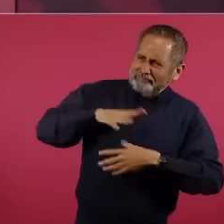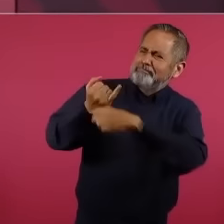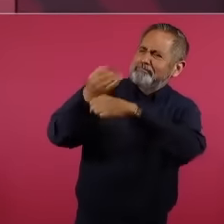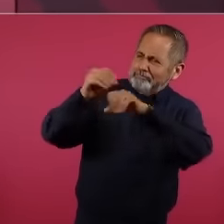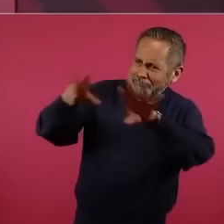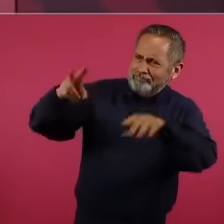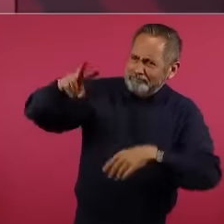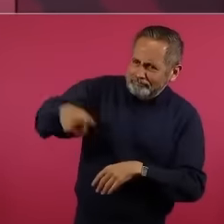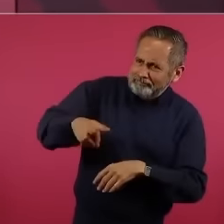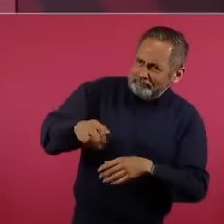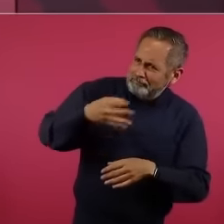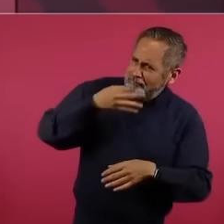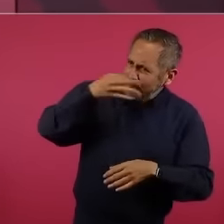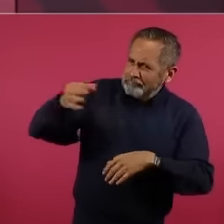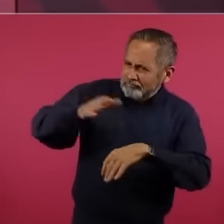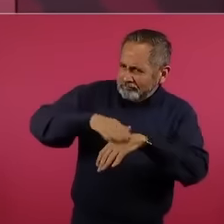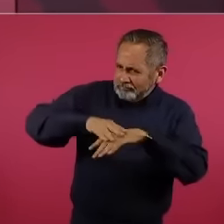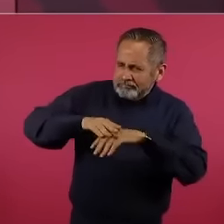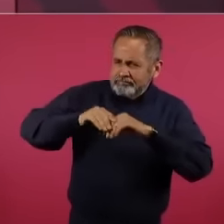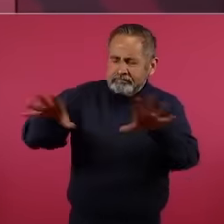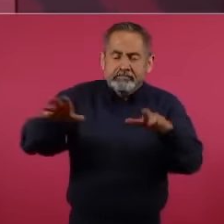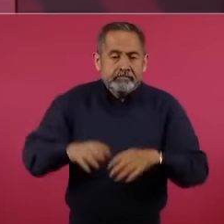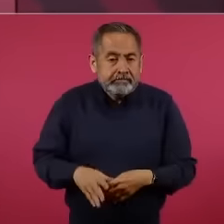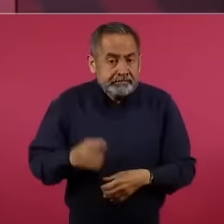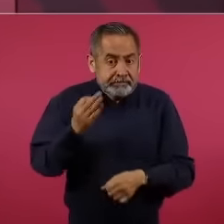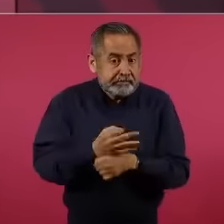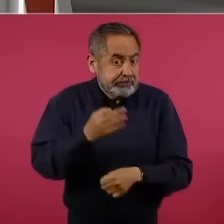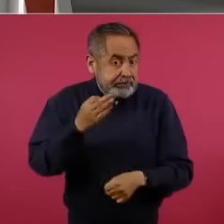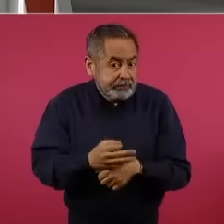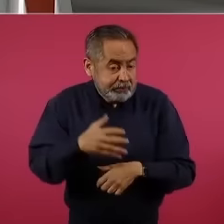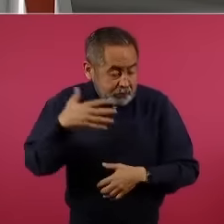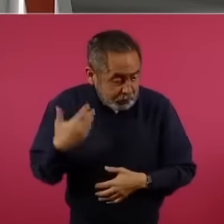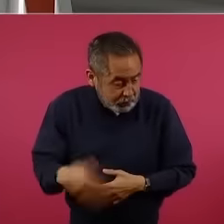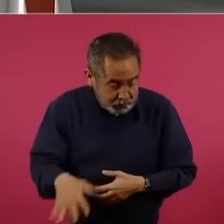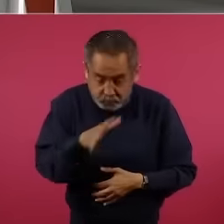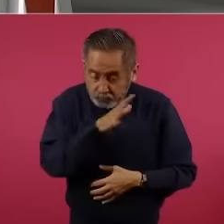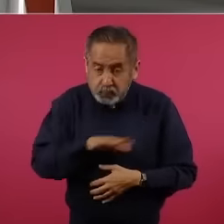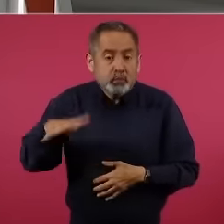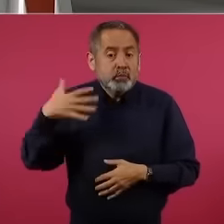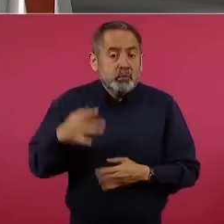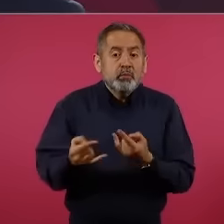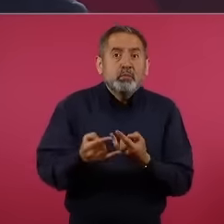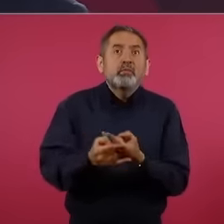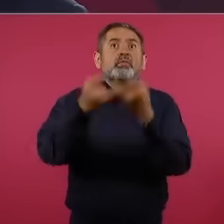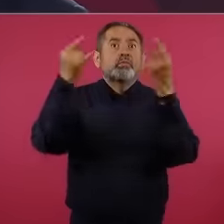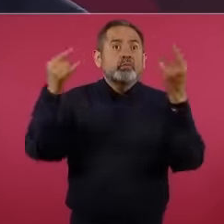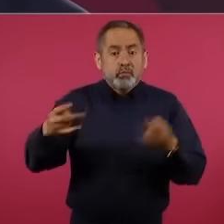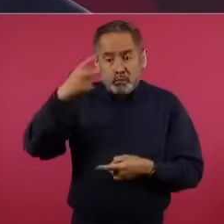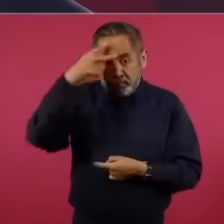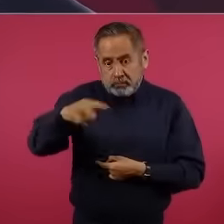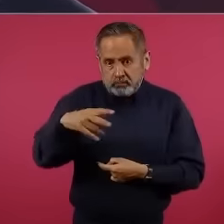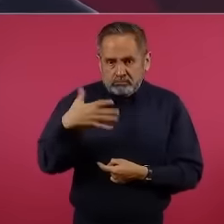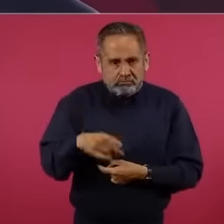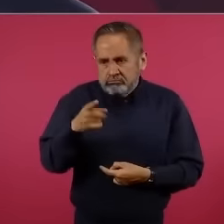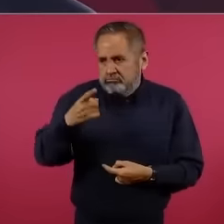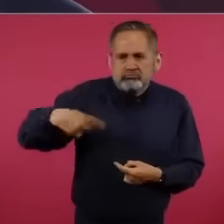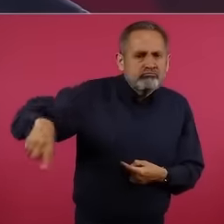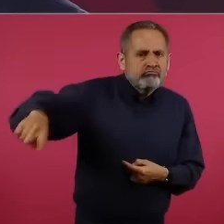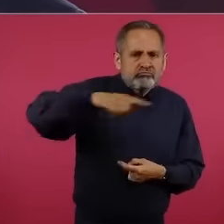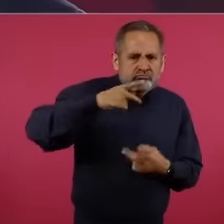Por eso estamos viviendo un momento estelar en la historia de México, es un pueblo muy informado,